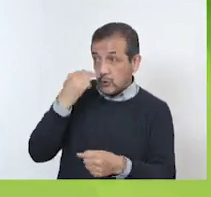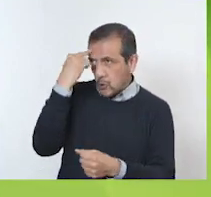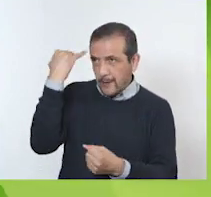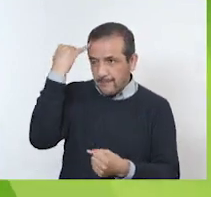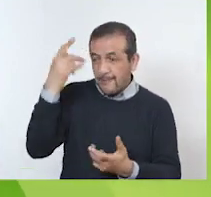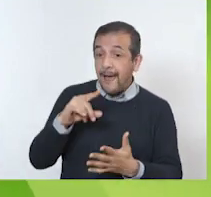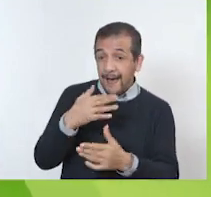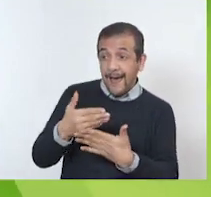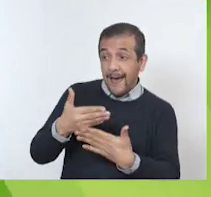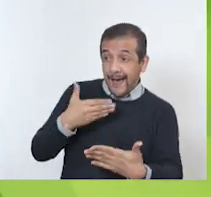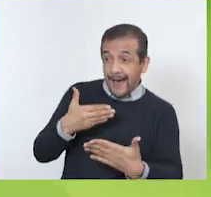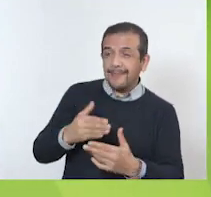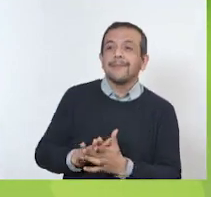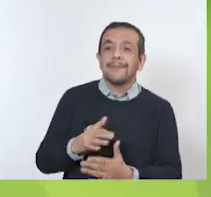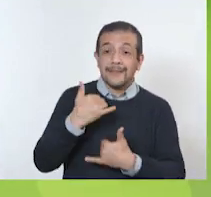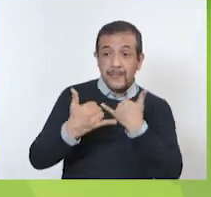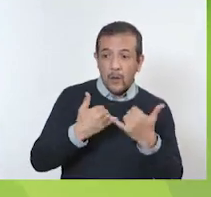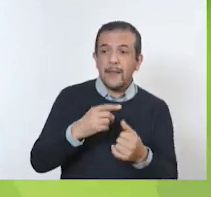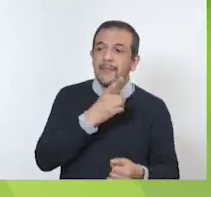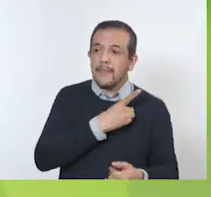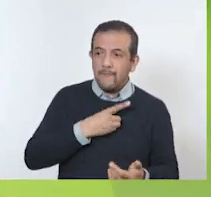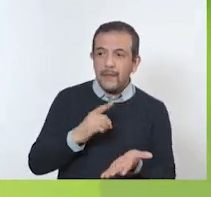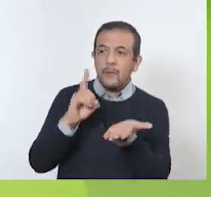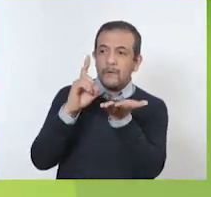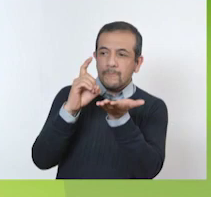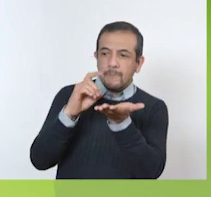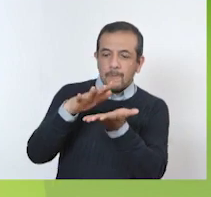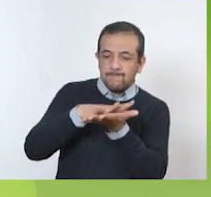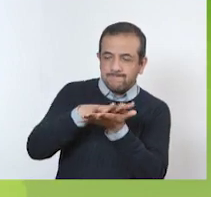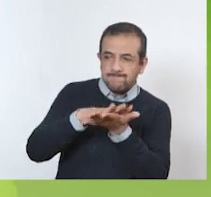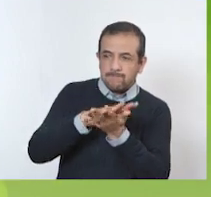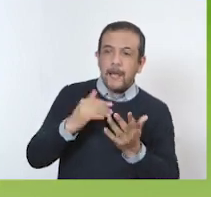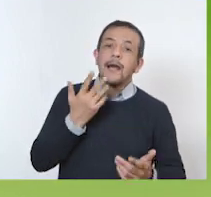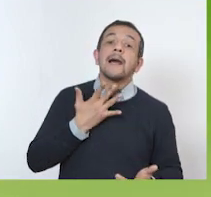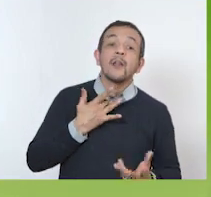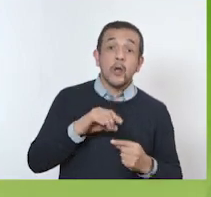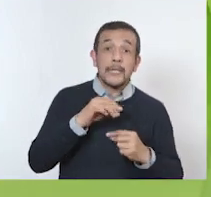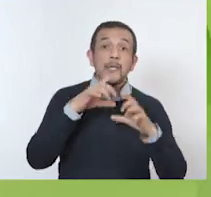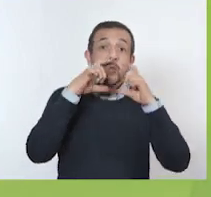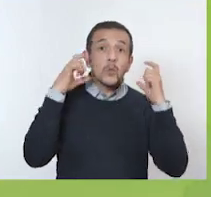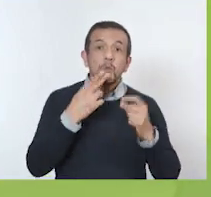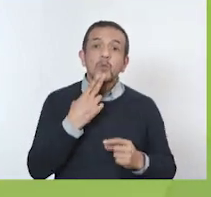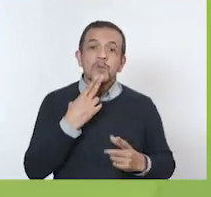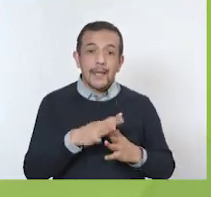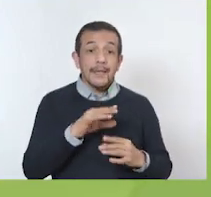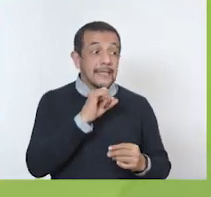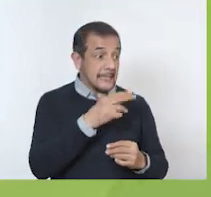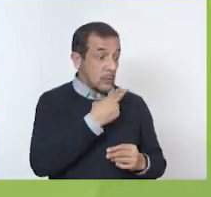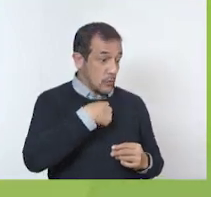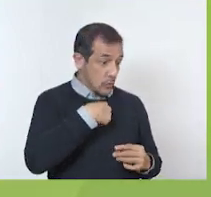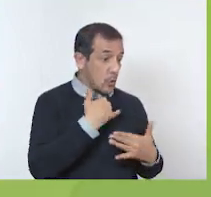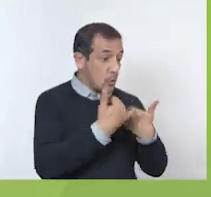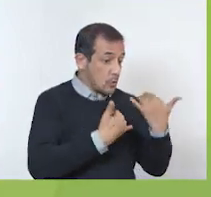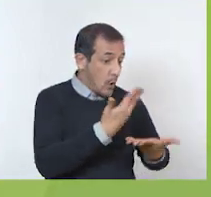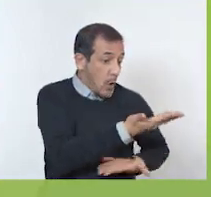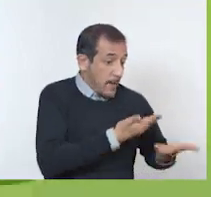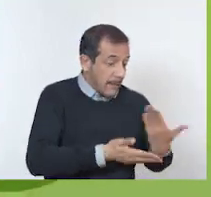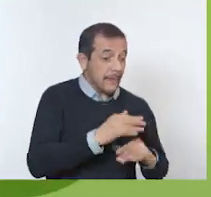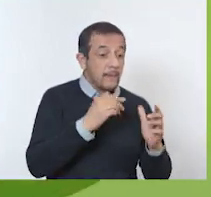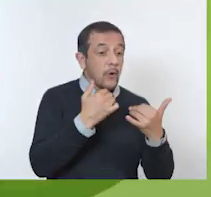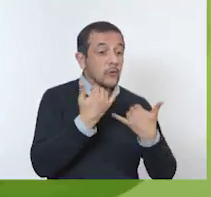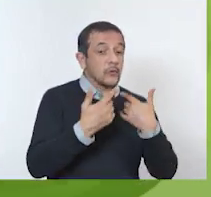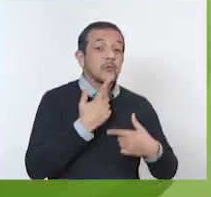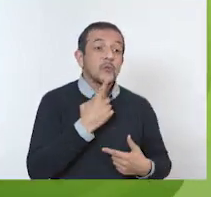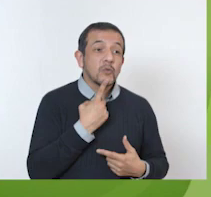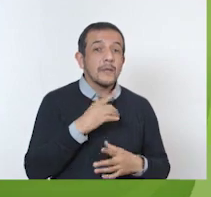antes de jugar, todos nos pongamos gel en las manos. Y usar cubrebocas. Y si compartimos juguetes, podemos limpiarlos antes